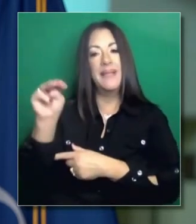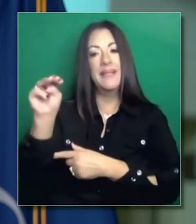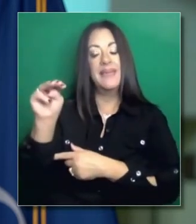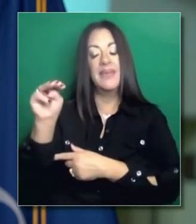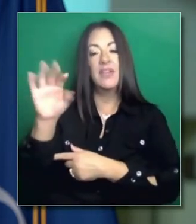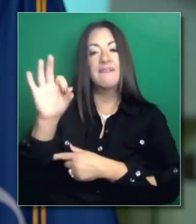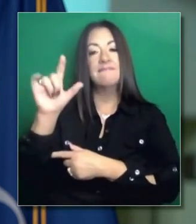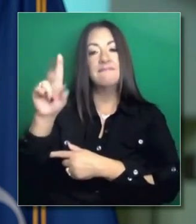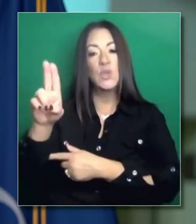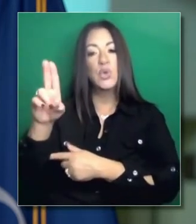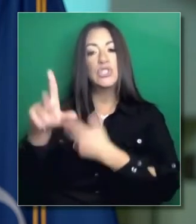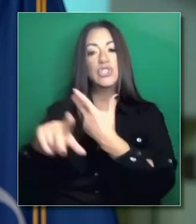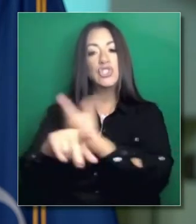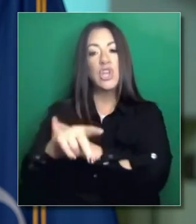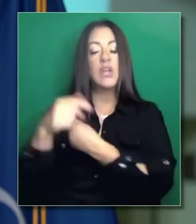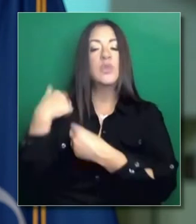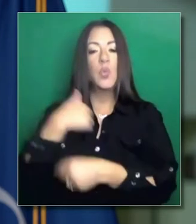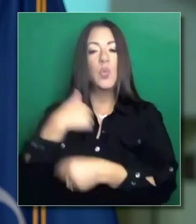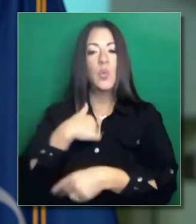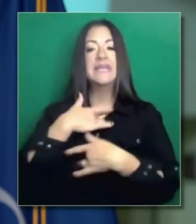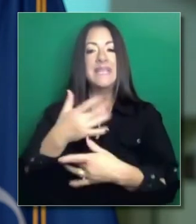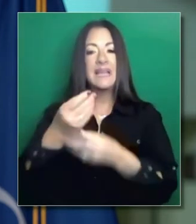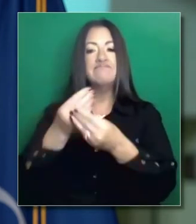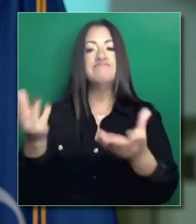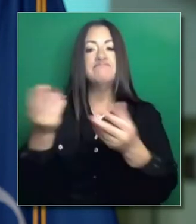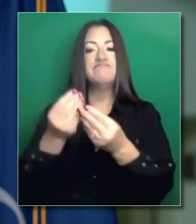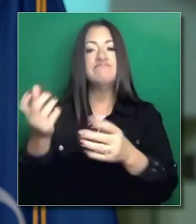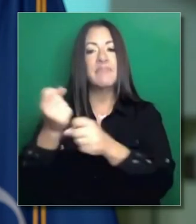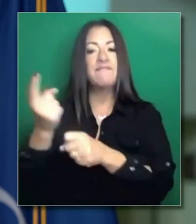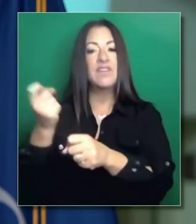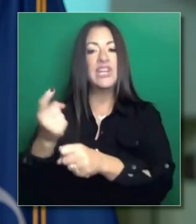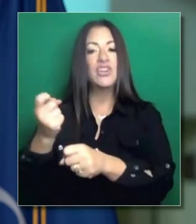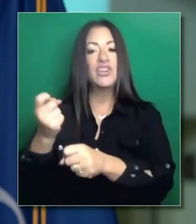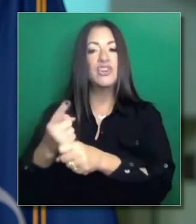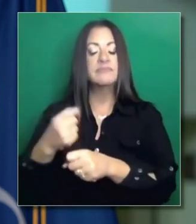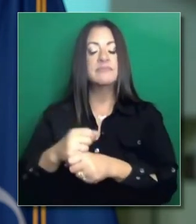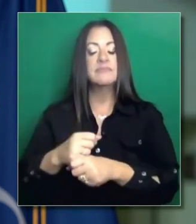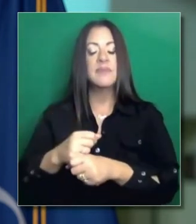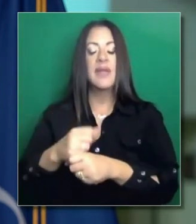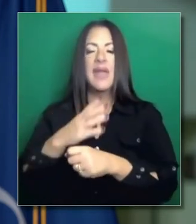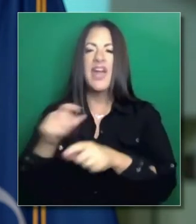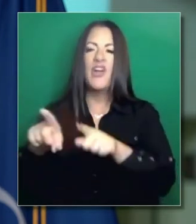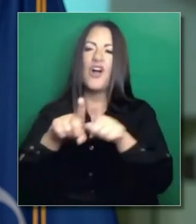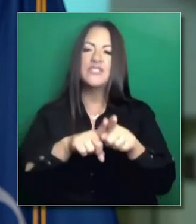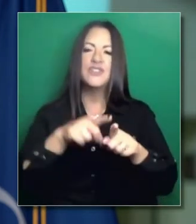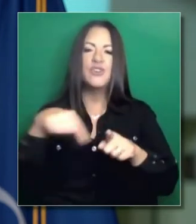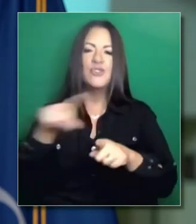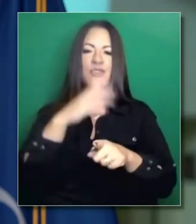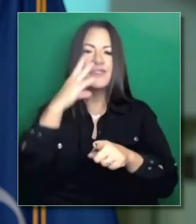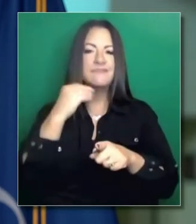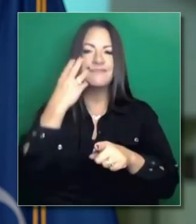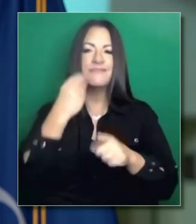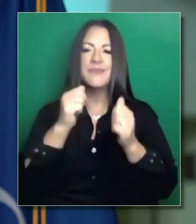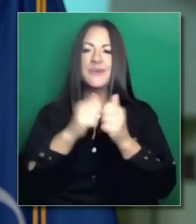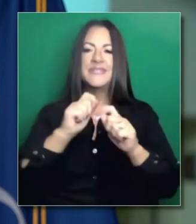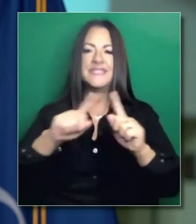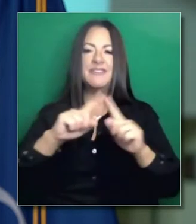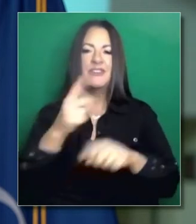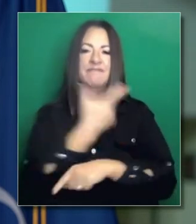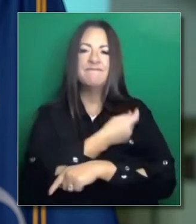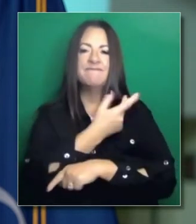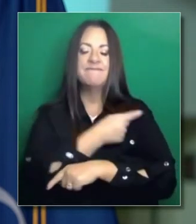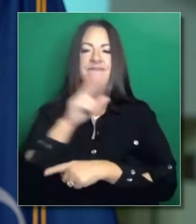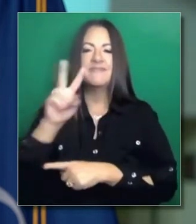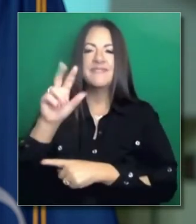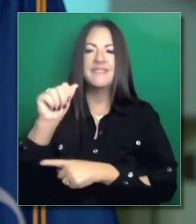vacunas de influenza son administradas cada año, aparte de otras vacunas. Muchos familiares ya saben, están bien